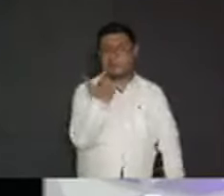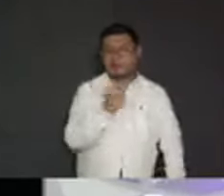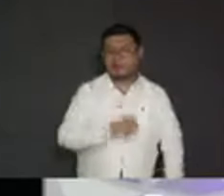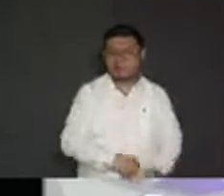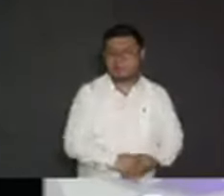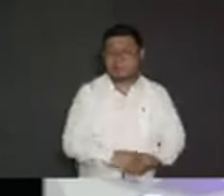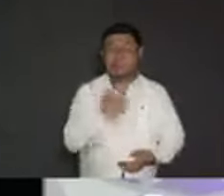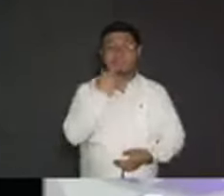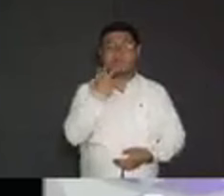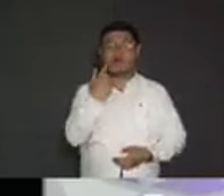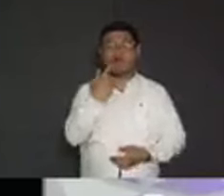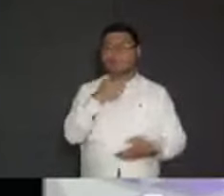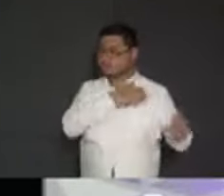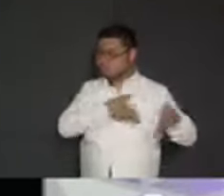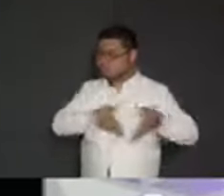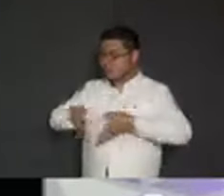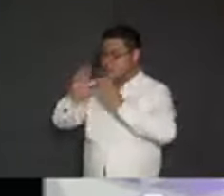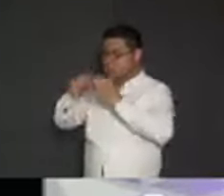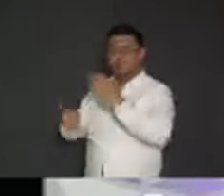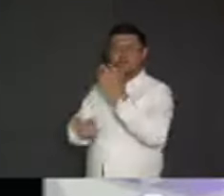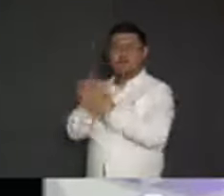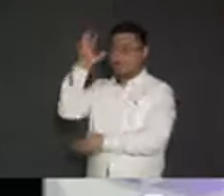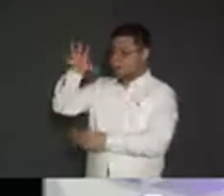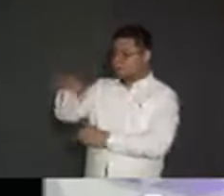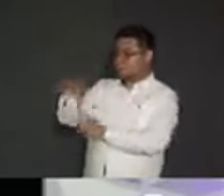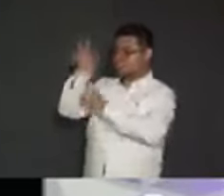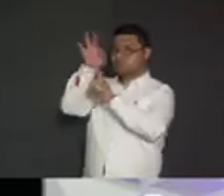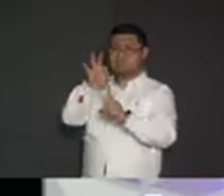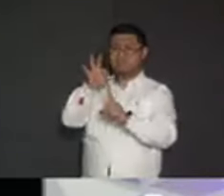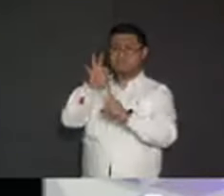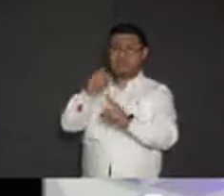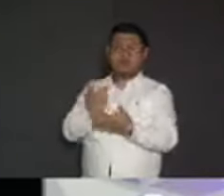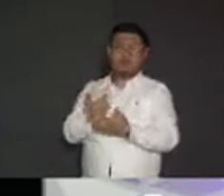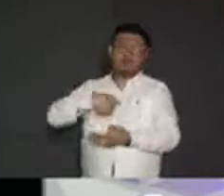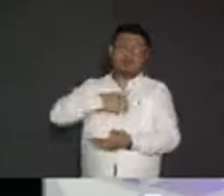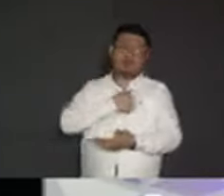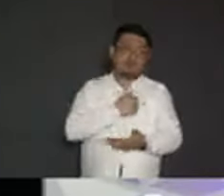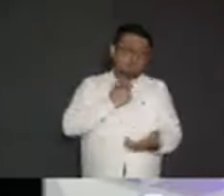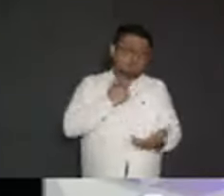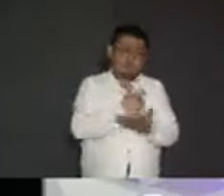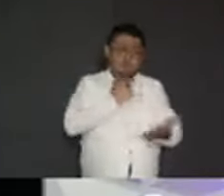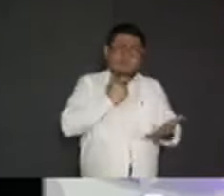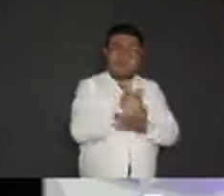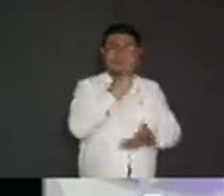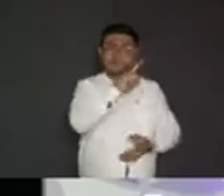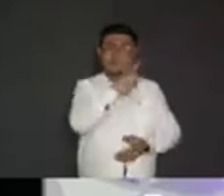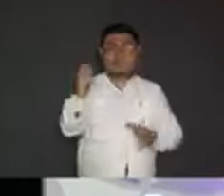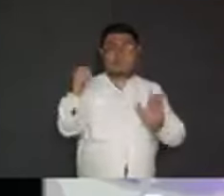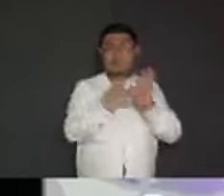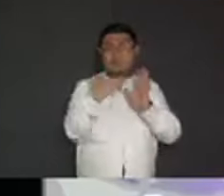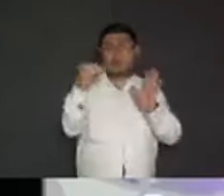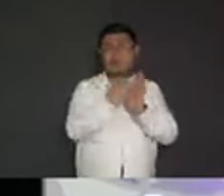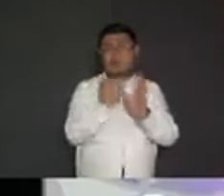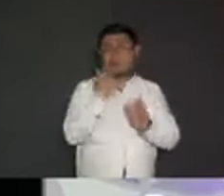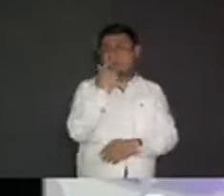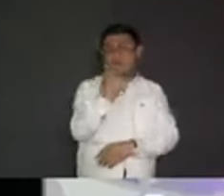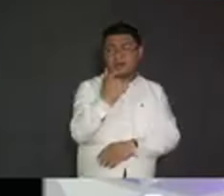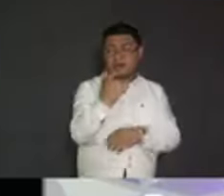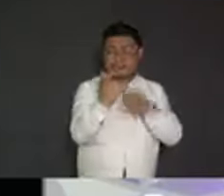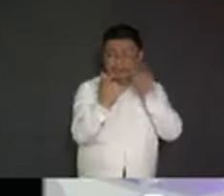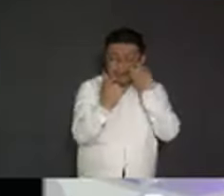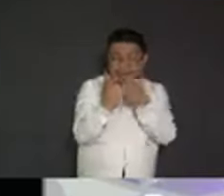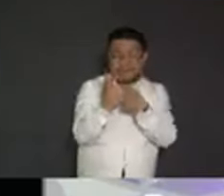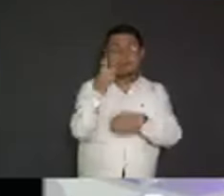una opción nueva y diferente. Sus candidaturas nos han costado a las y los yucatecos más de 100 millones de pesos. Con ese dinero,